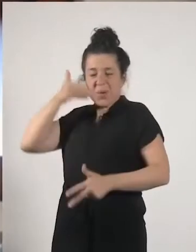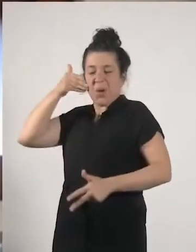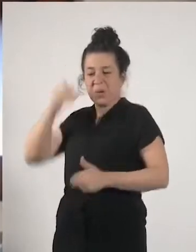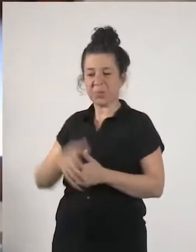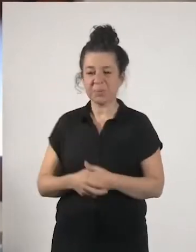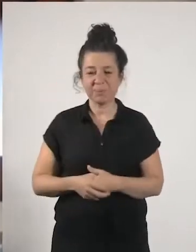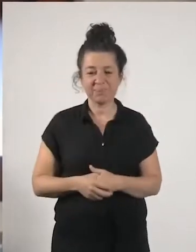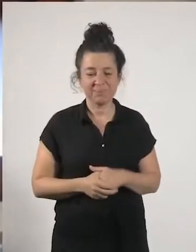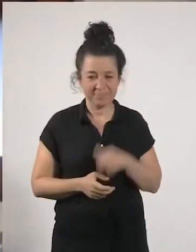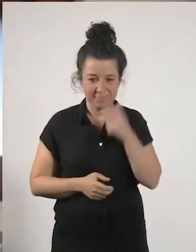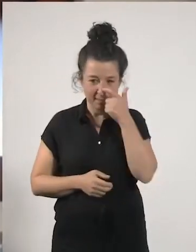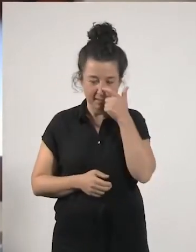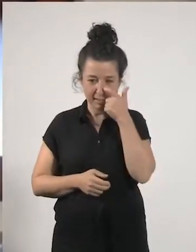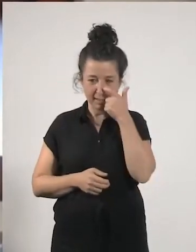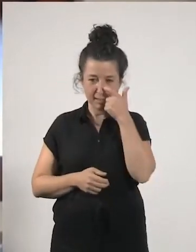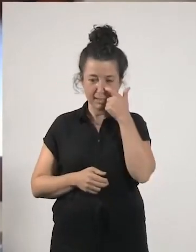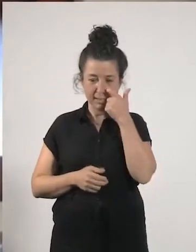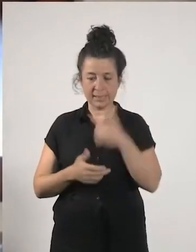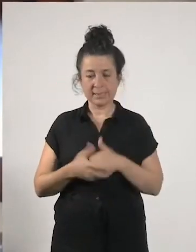pues